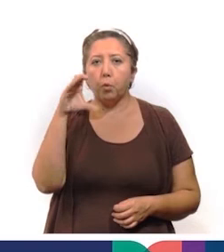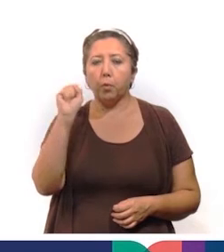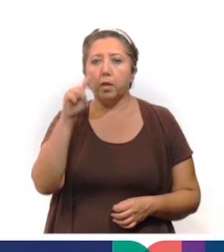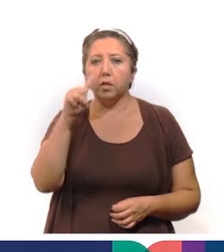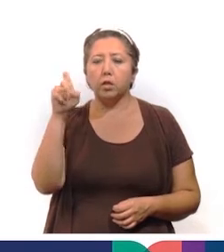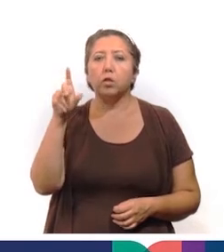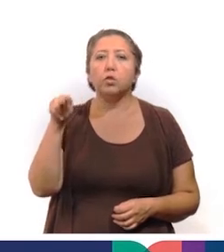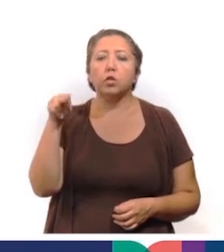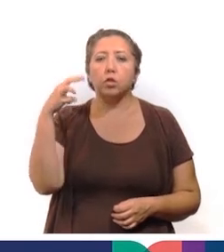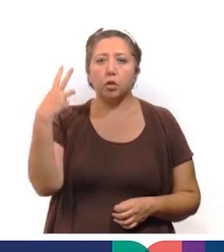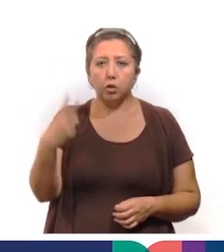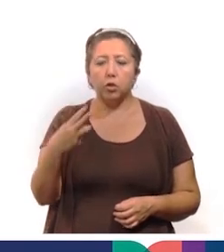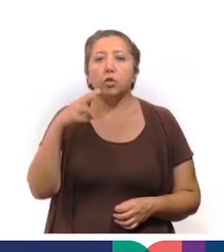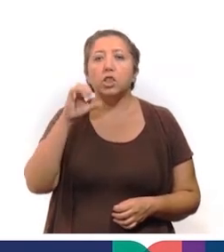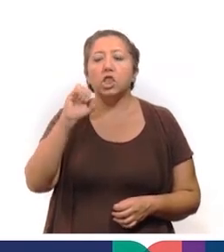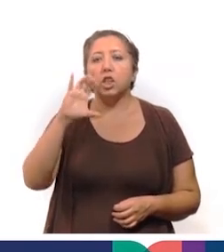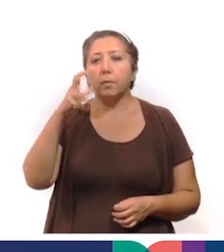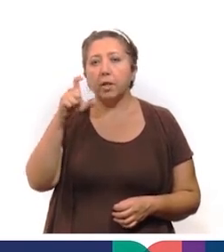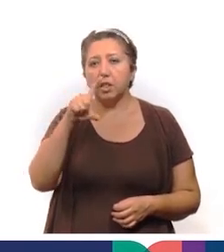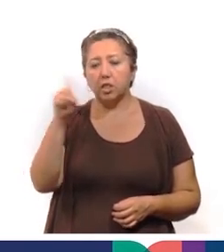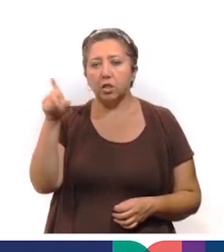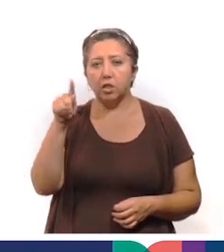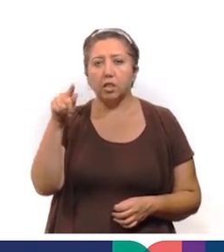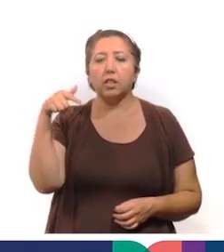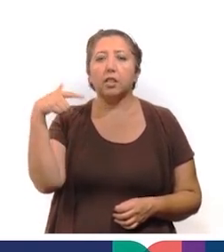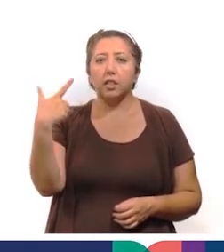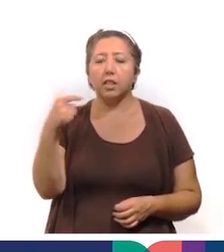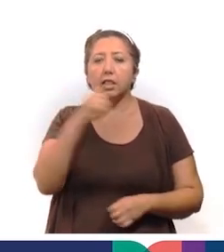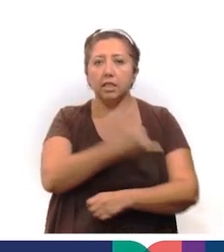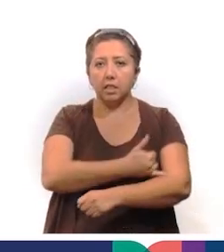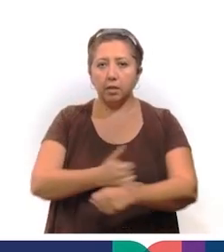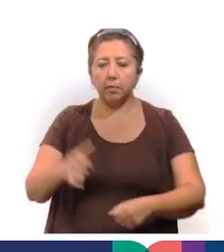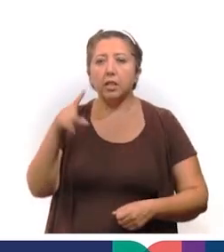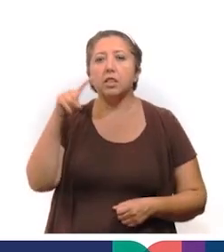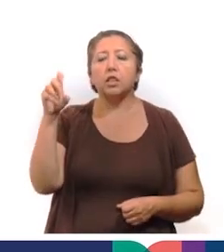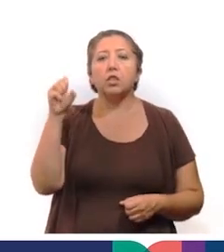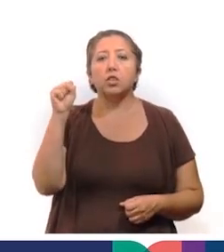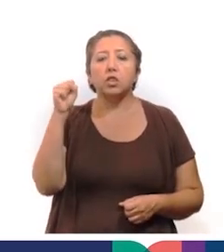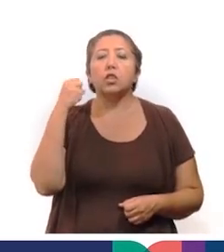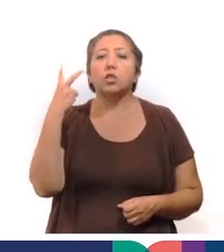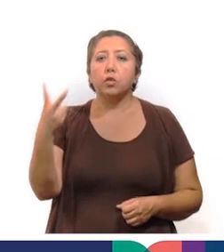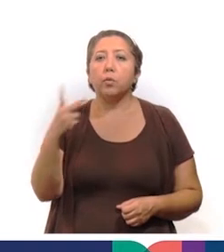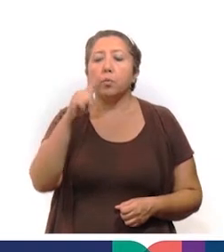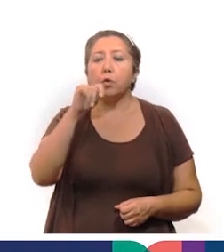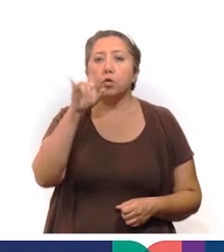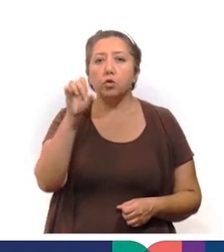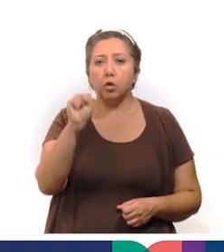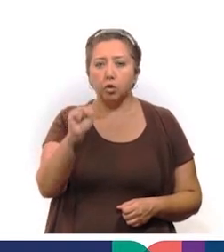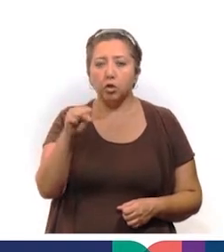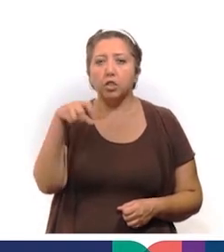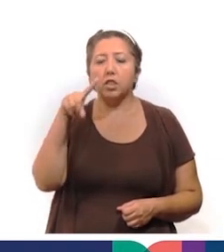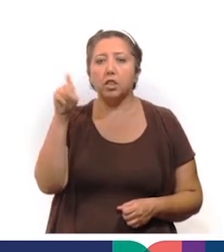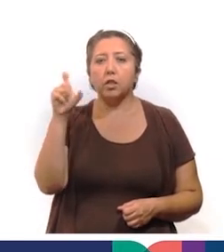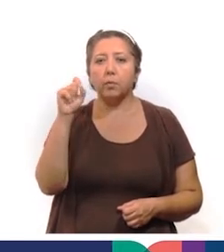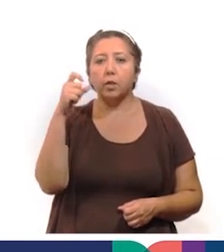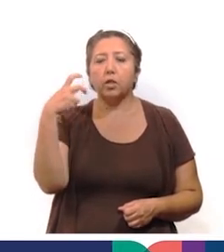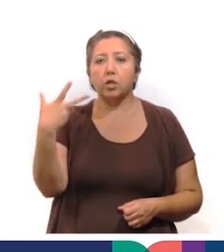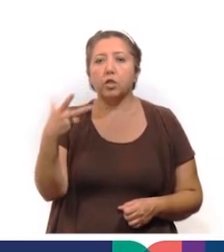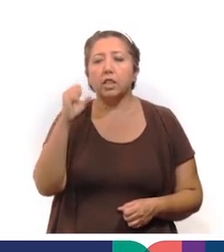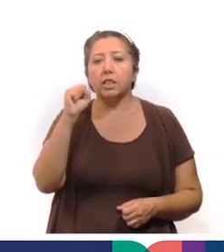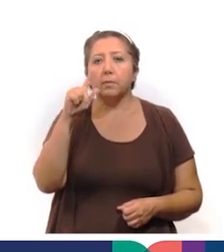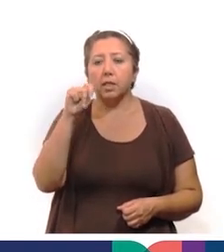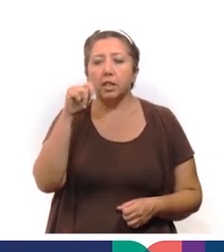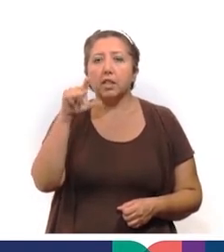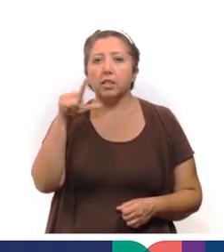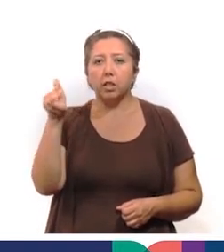182, Chemash, 177, Isamal, 162. Buxtlotz, 128, Espita,